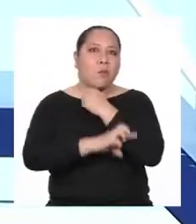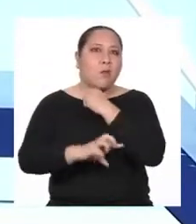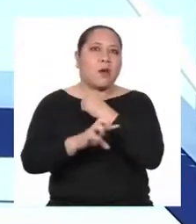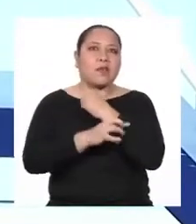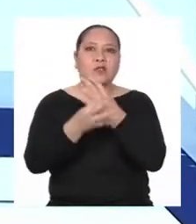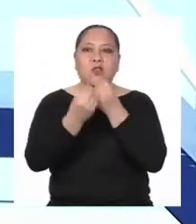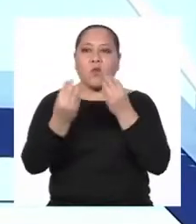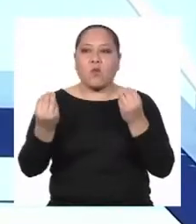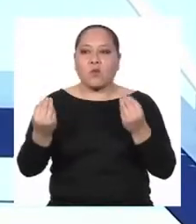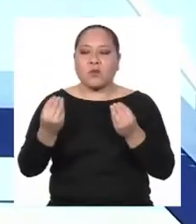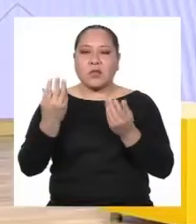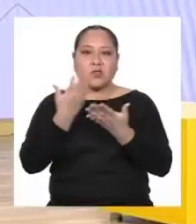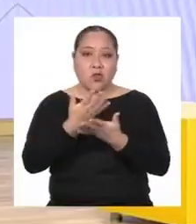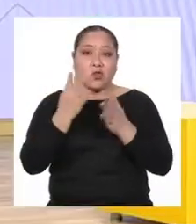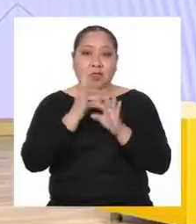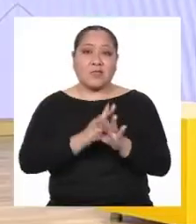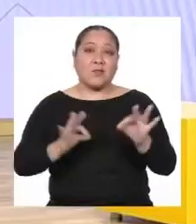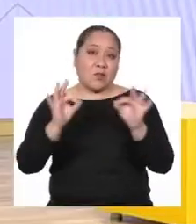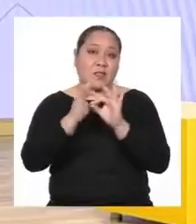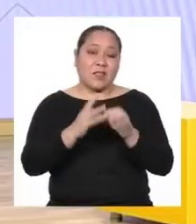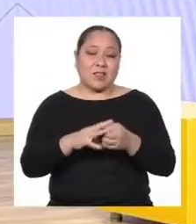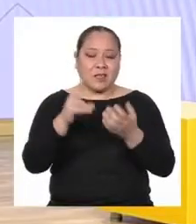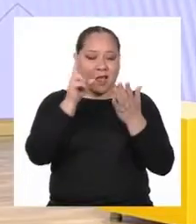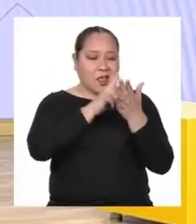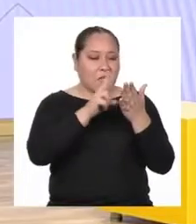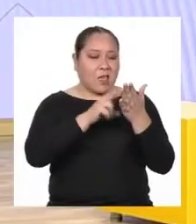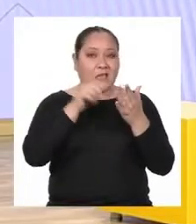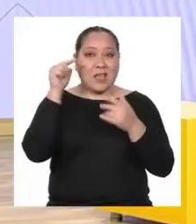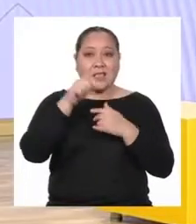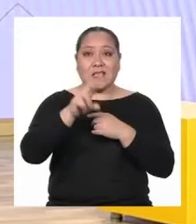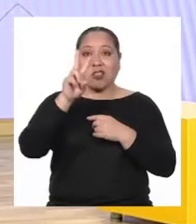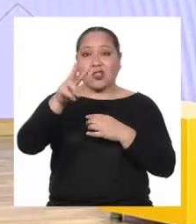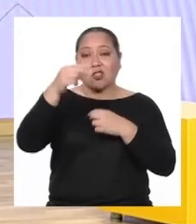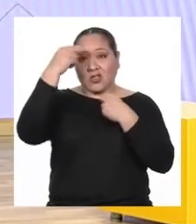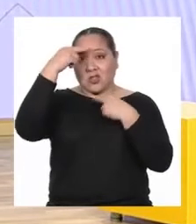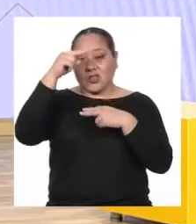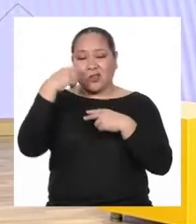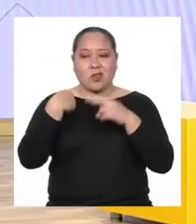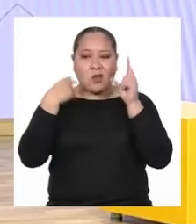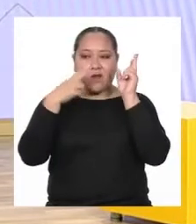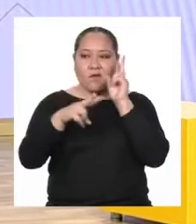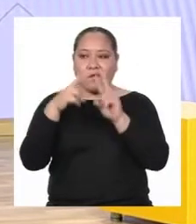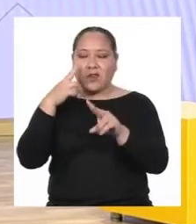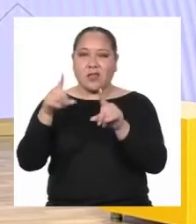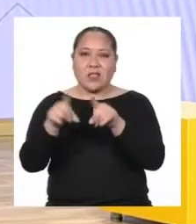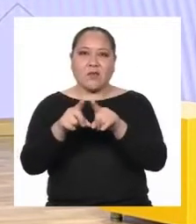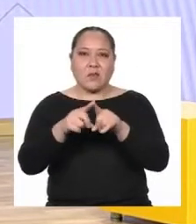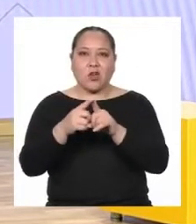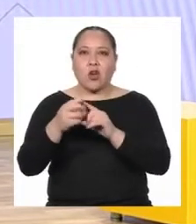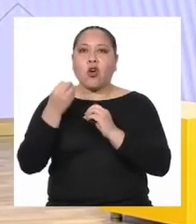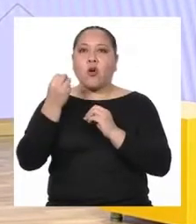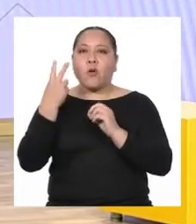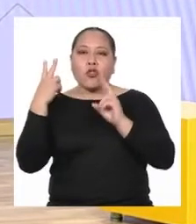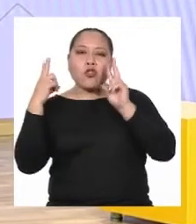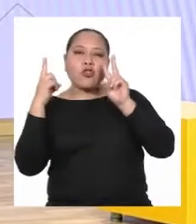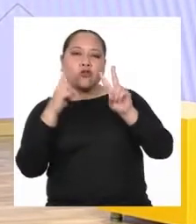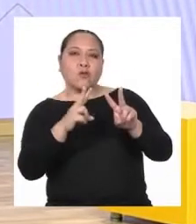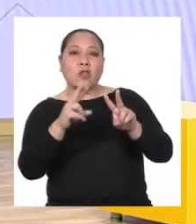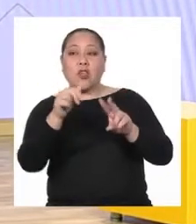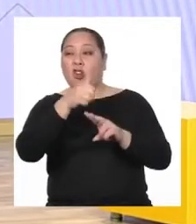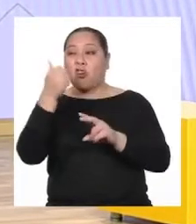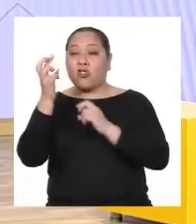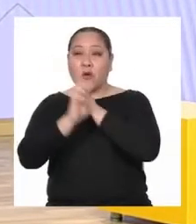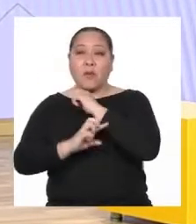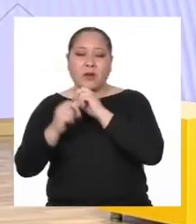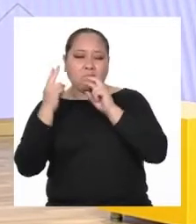mucho potencial Leyendo esas dos noticias, también me di cuenta de cómo nos perciben afuera gente de otros